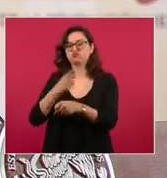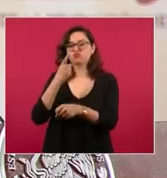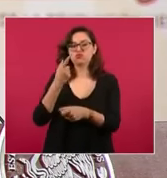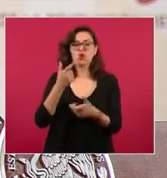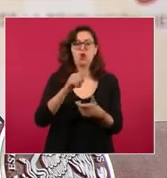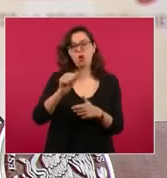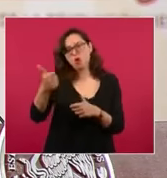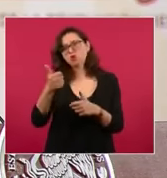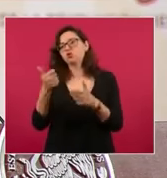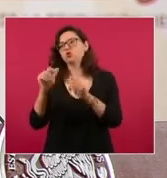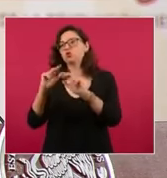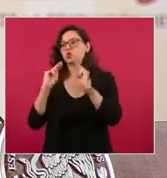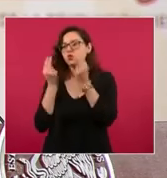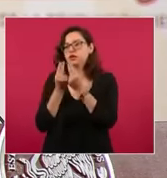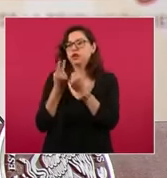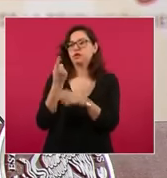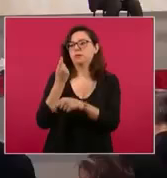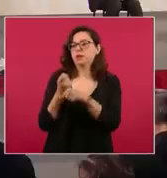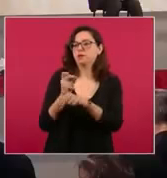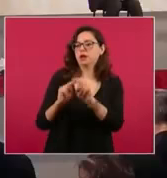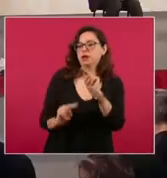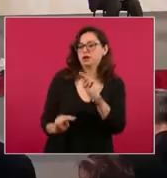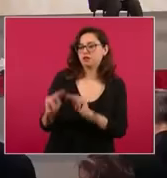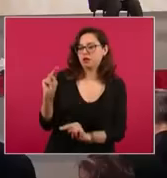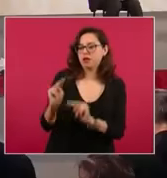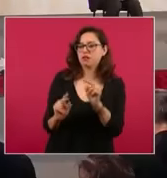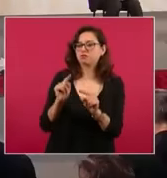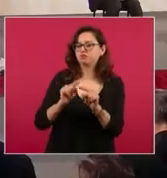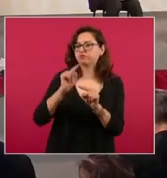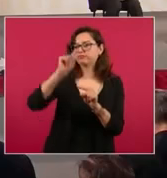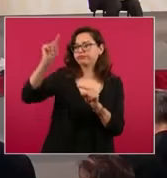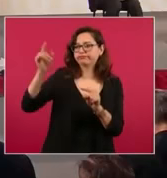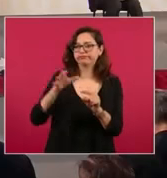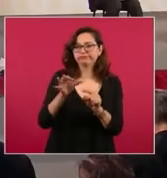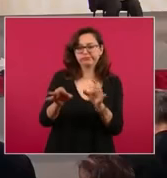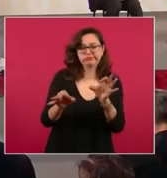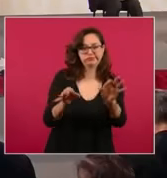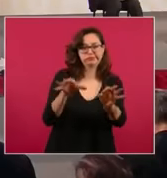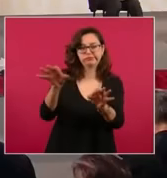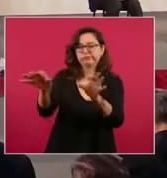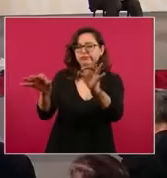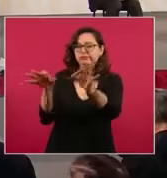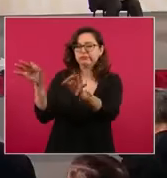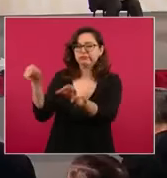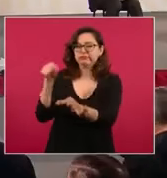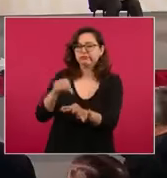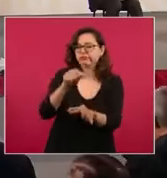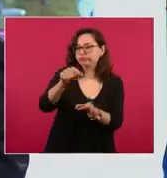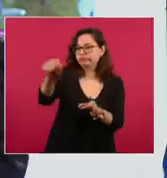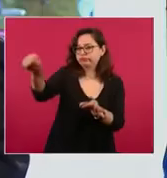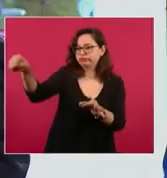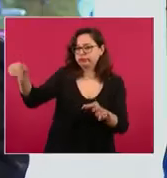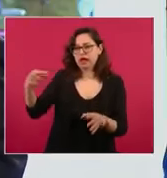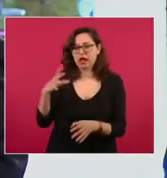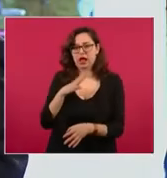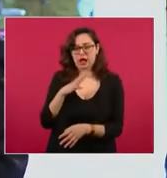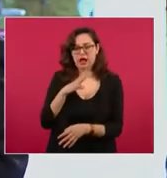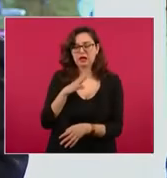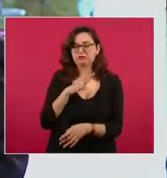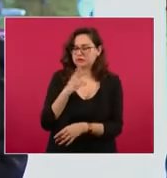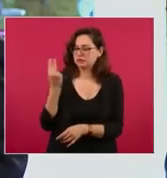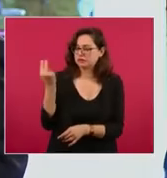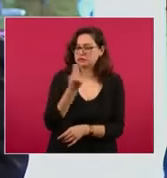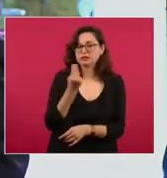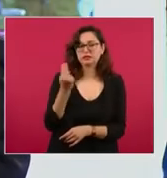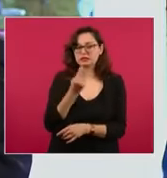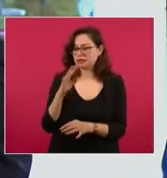en Loma de Bacum, en Loma de Huamuchil, en Torim, en Potam, en Uribis, que